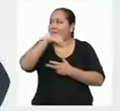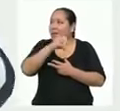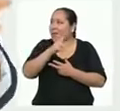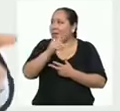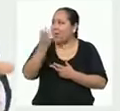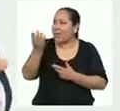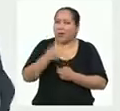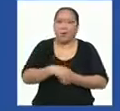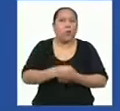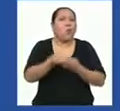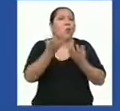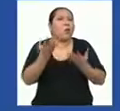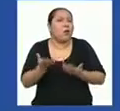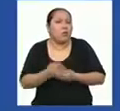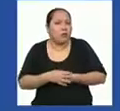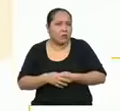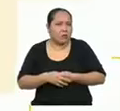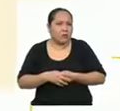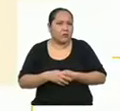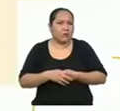muestra. ¿Cuánto fue?